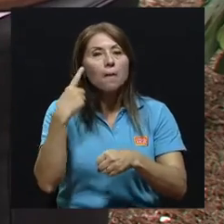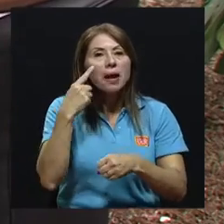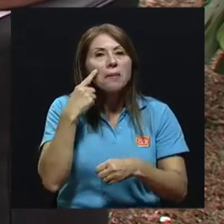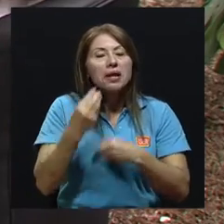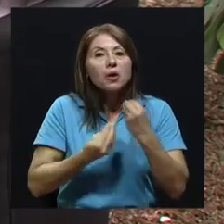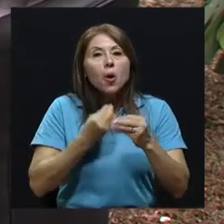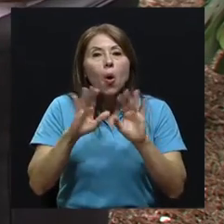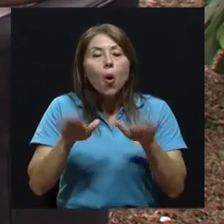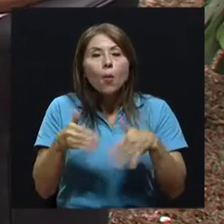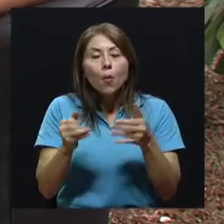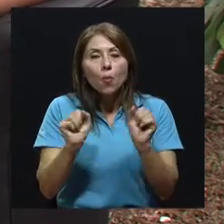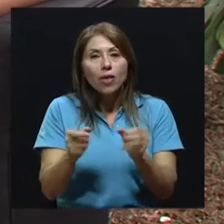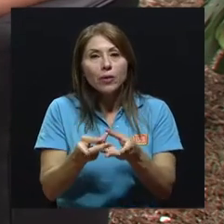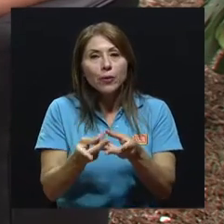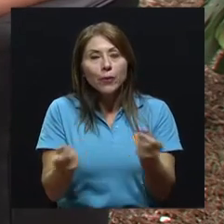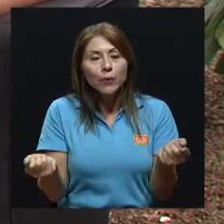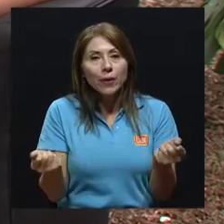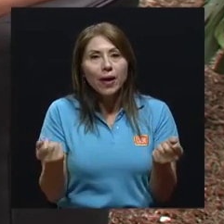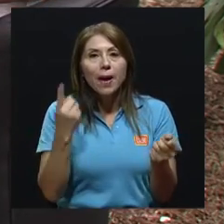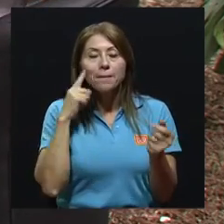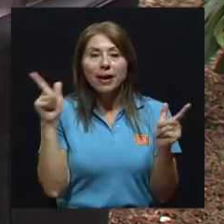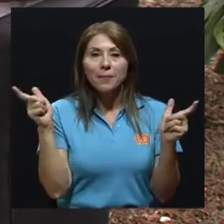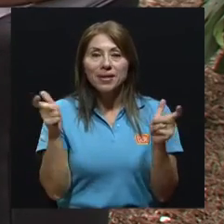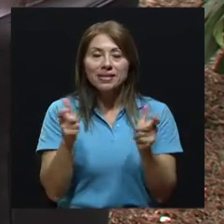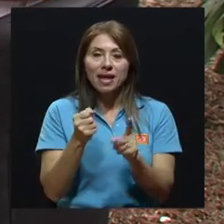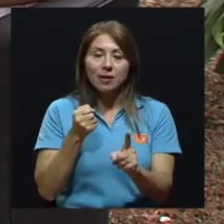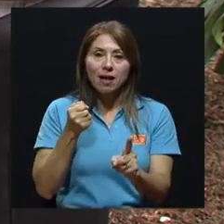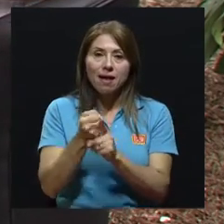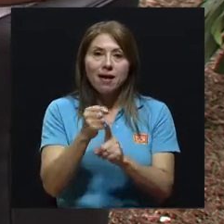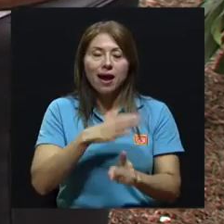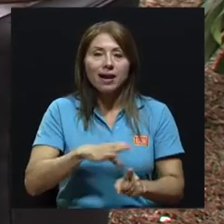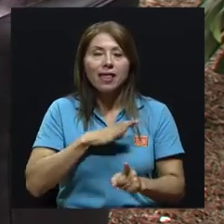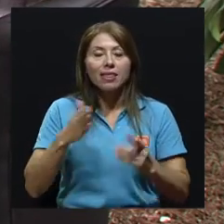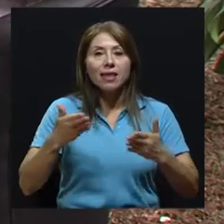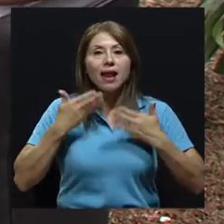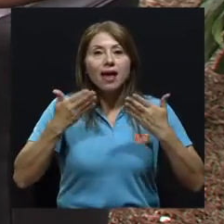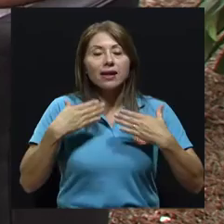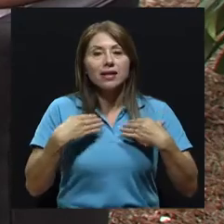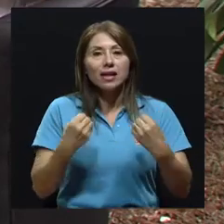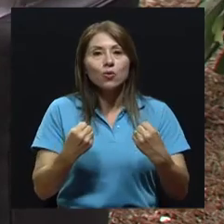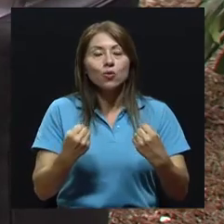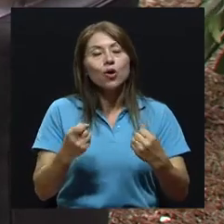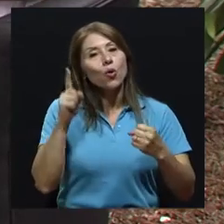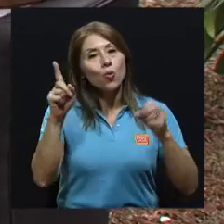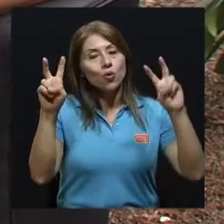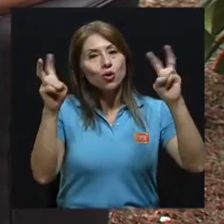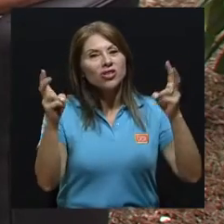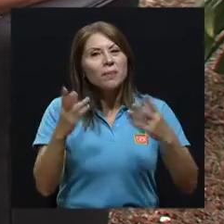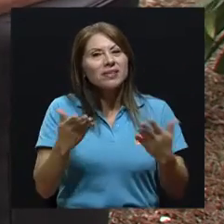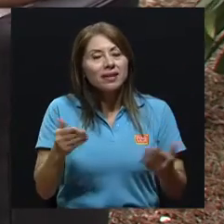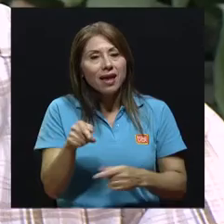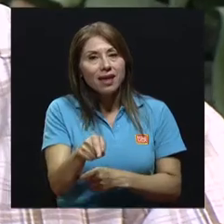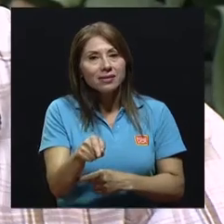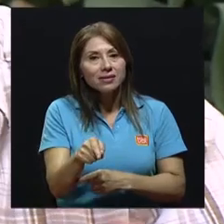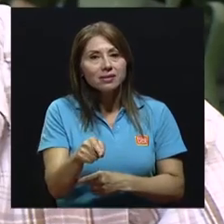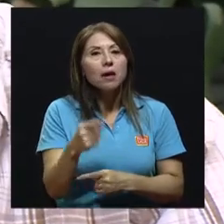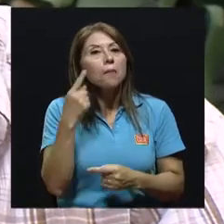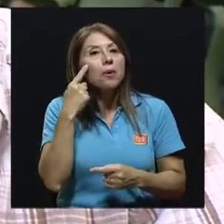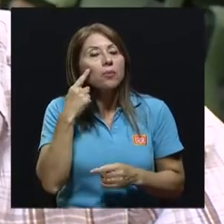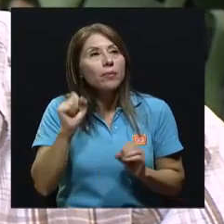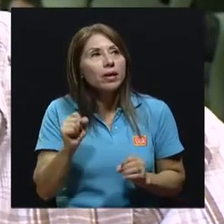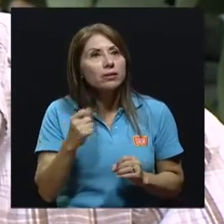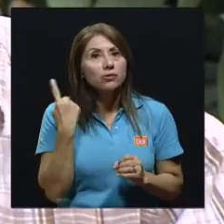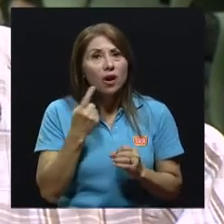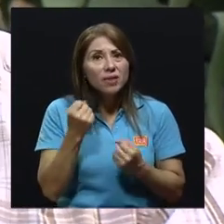tratar de generar en esa línea para minimizar los impactos sobre la calidad del aire y la salud. Y uno de los temas también es qué otras